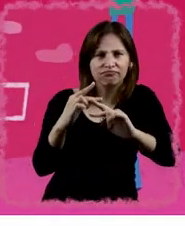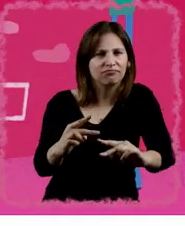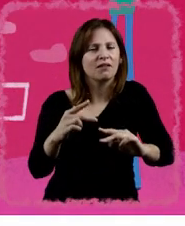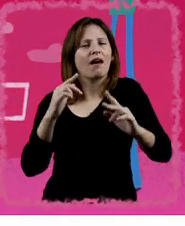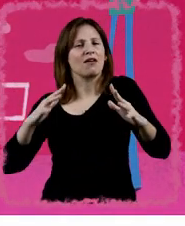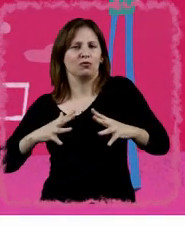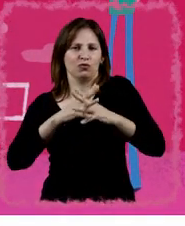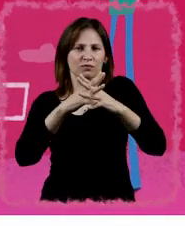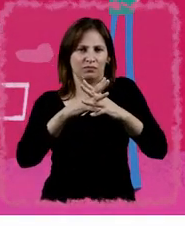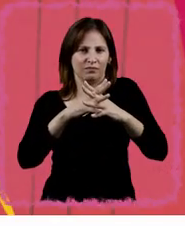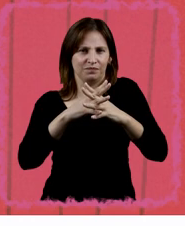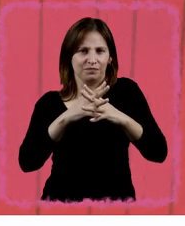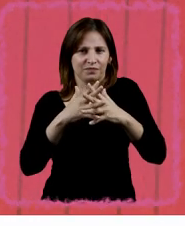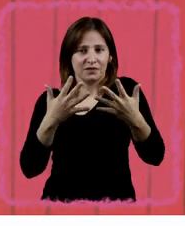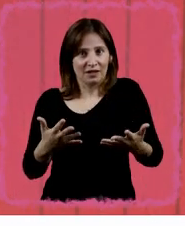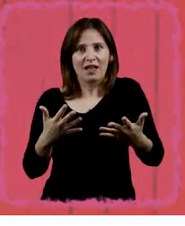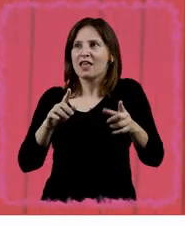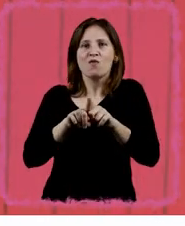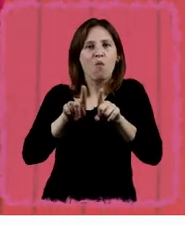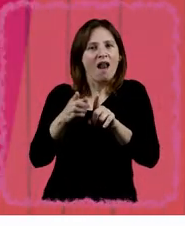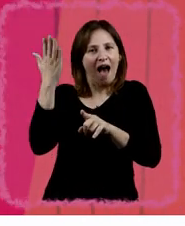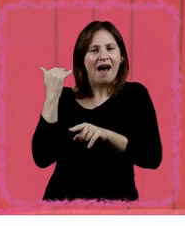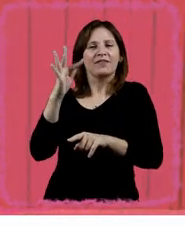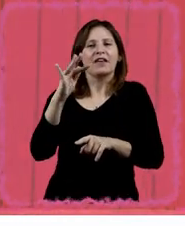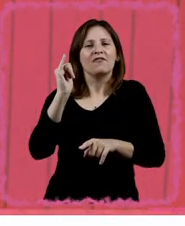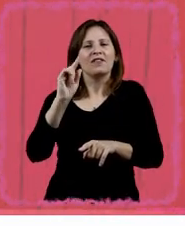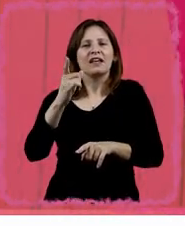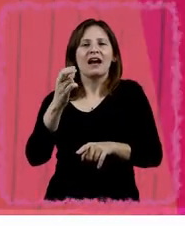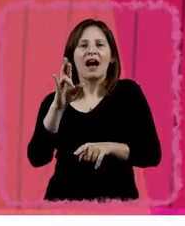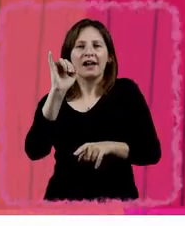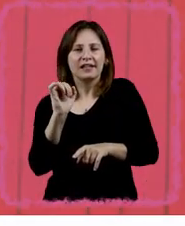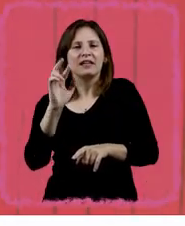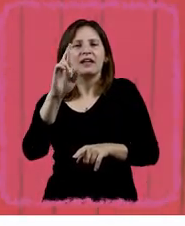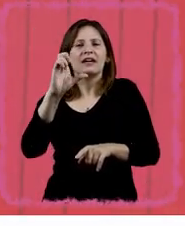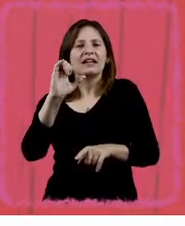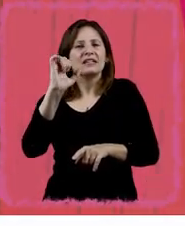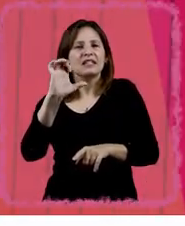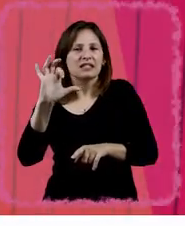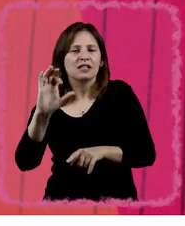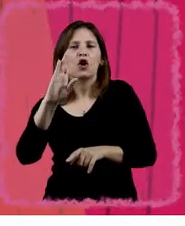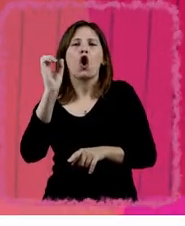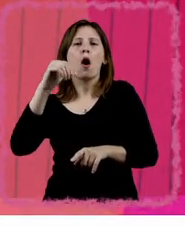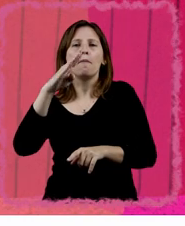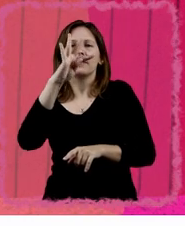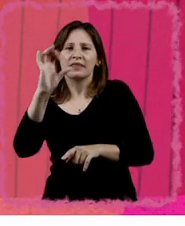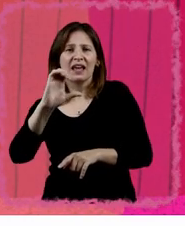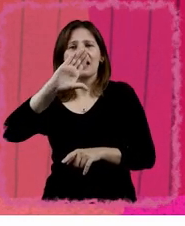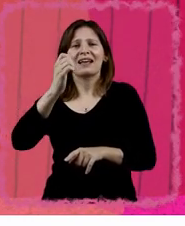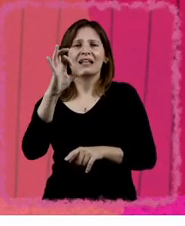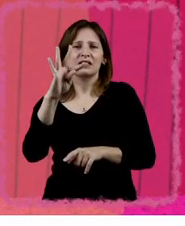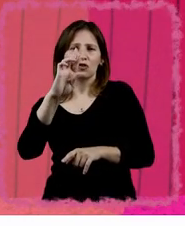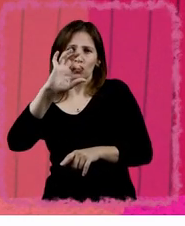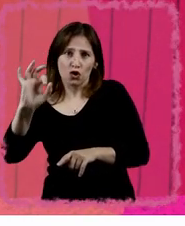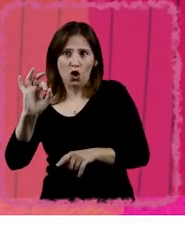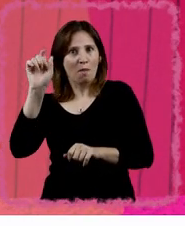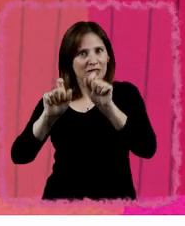y la inclusión. Hagamos lo que hicieron Pedro Figari, Reina Reyes, Enriqueta Comti Riquet o Julio Castro.